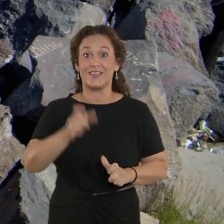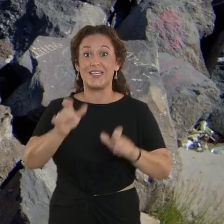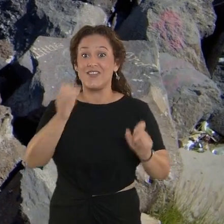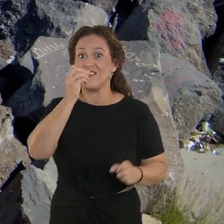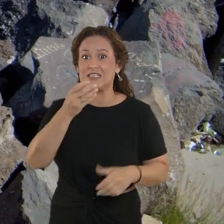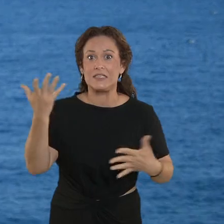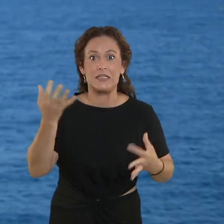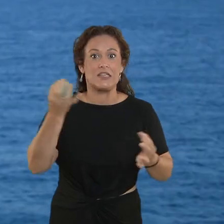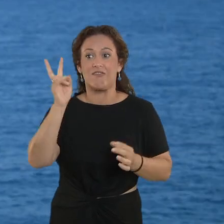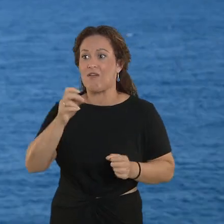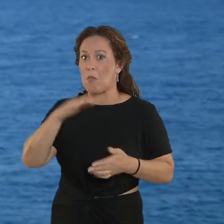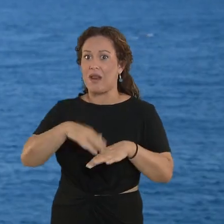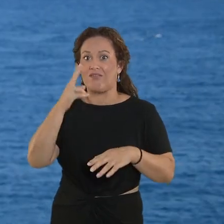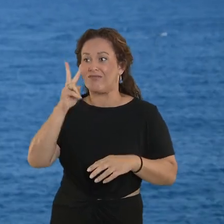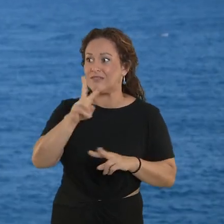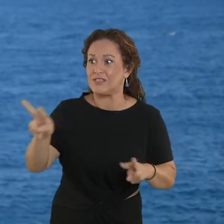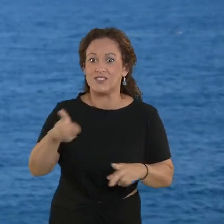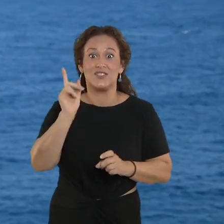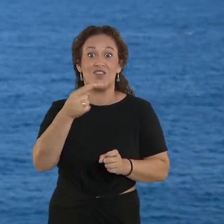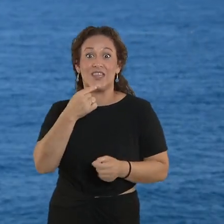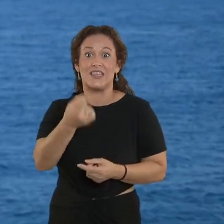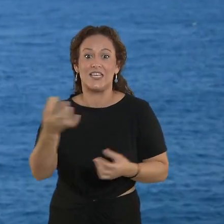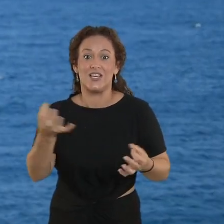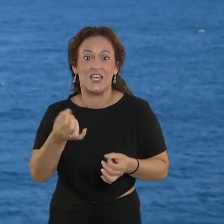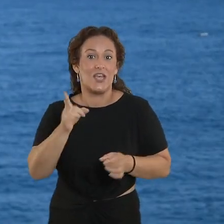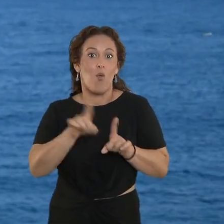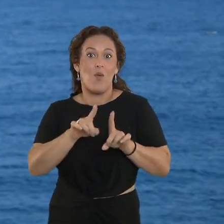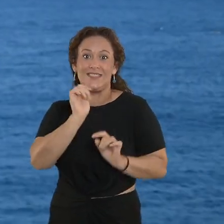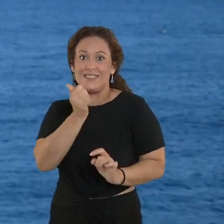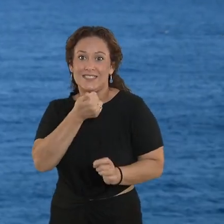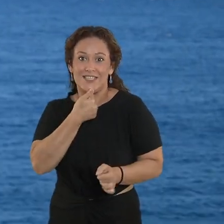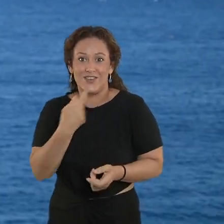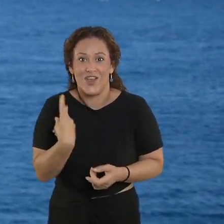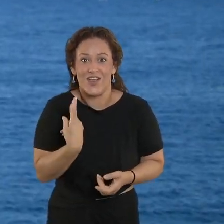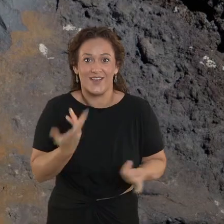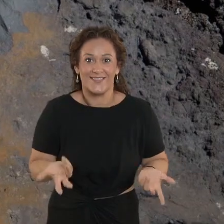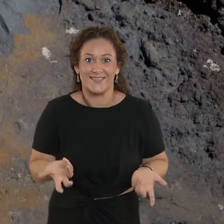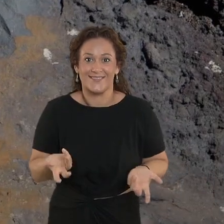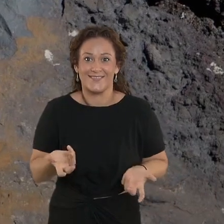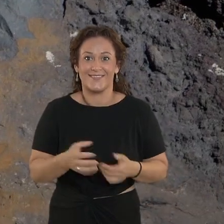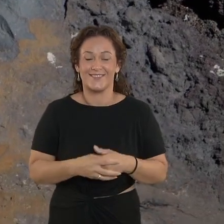Gente fantástica, se tienen que asomar para ver esto. Solamente les digo que será nuestro pequeño secreto. ¡Vengan, vengan!